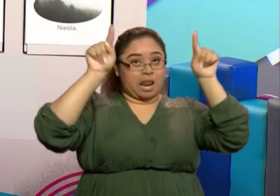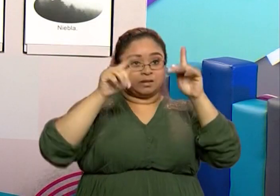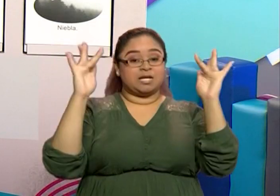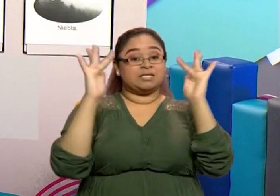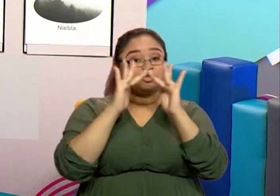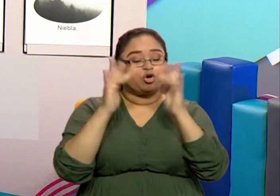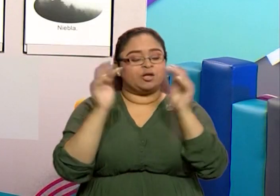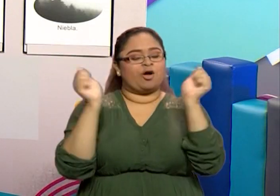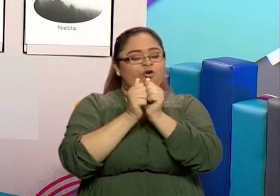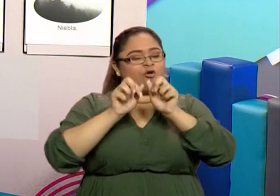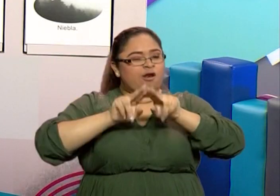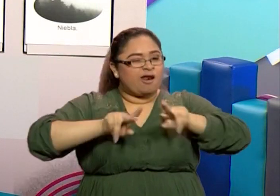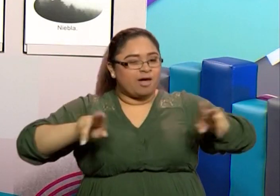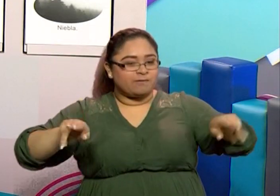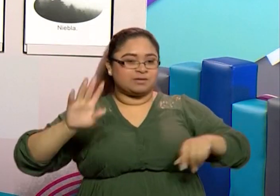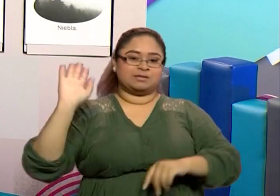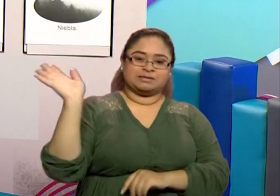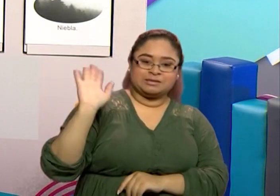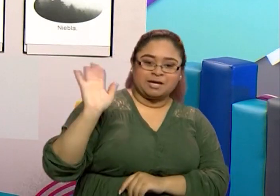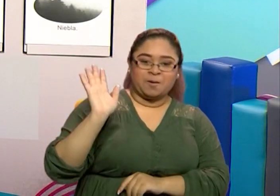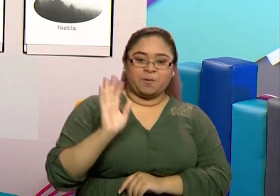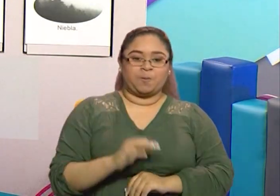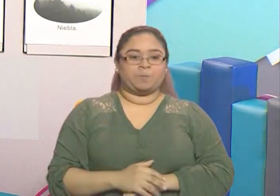conecta con la diversidad. Chao.